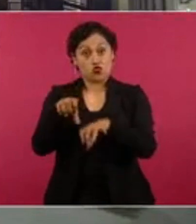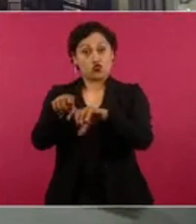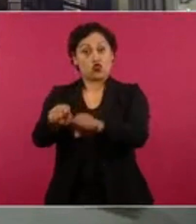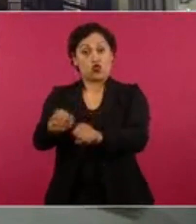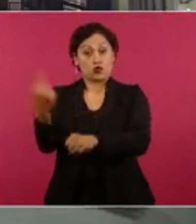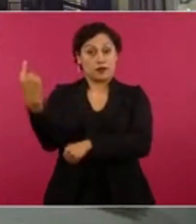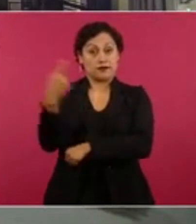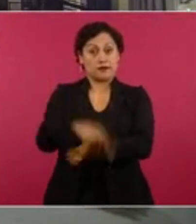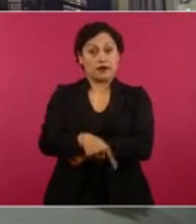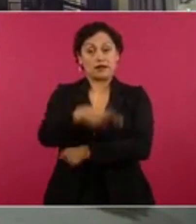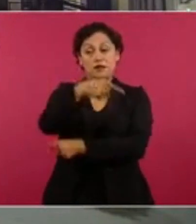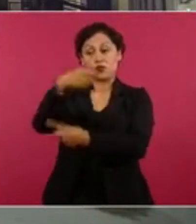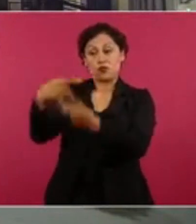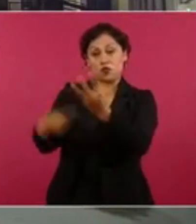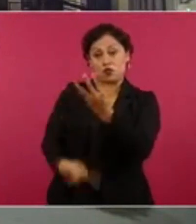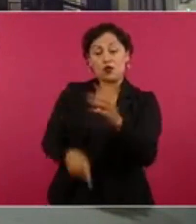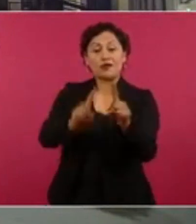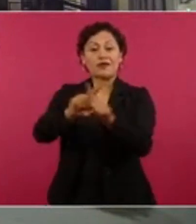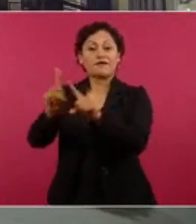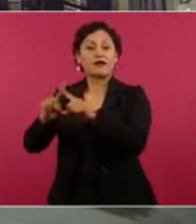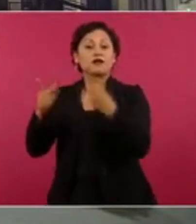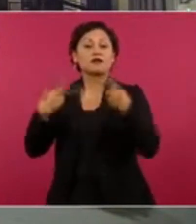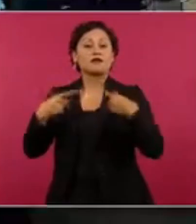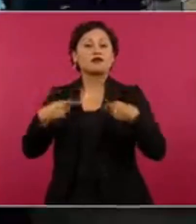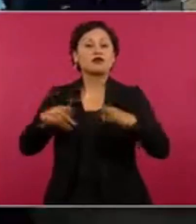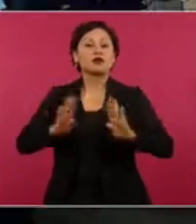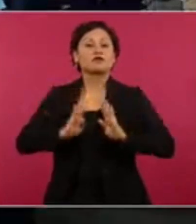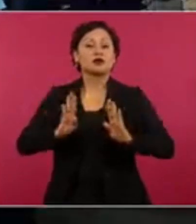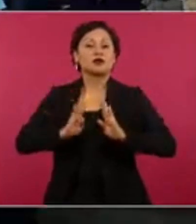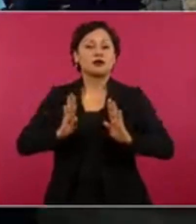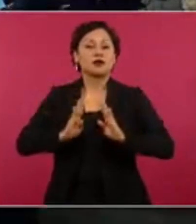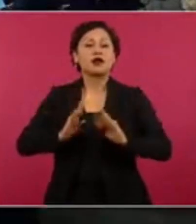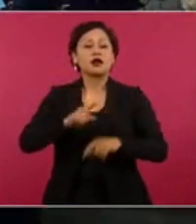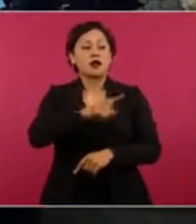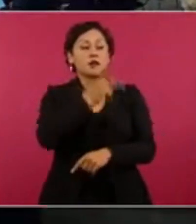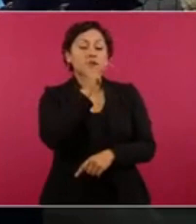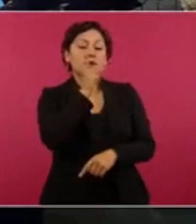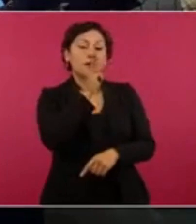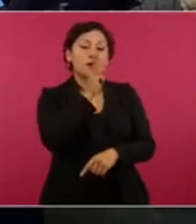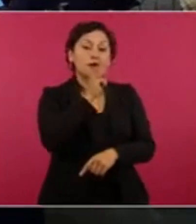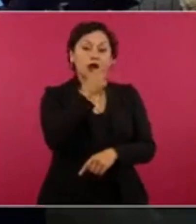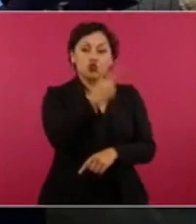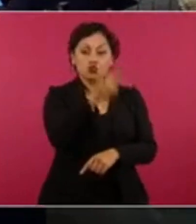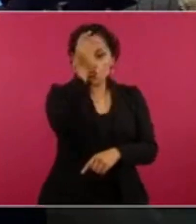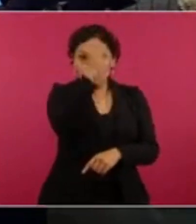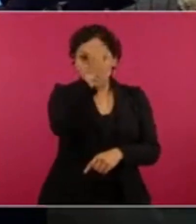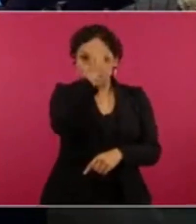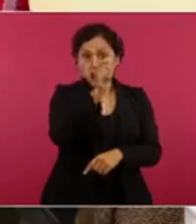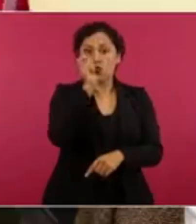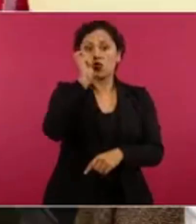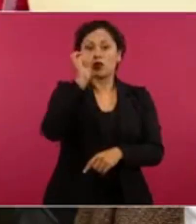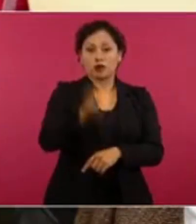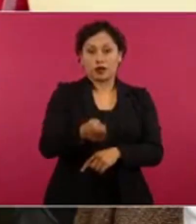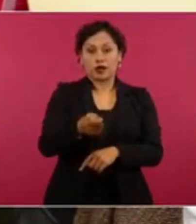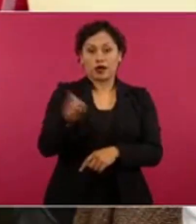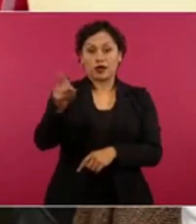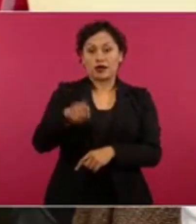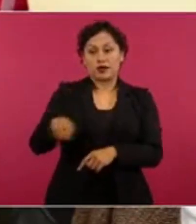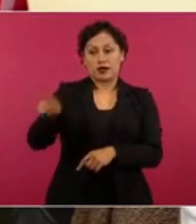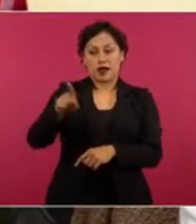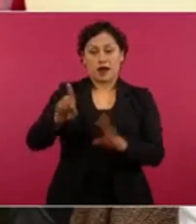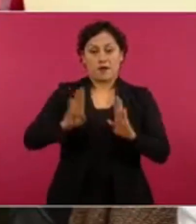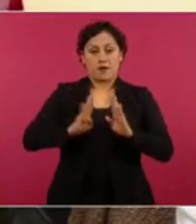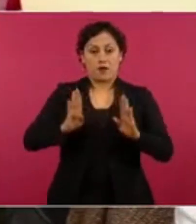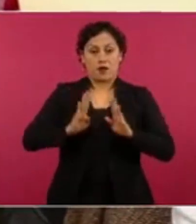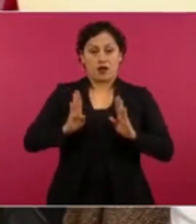miembros de la Sedena y parte de lo que dice la defensa de las madres y los padres es que precisamente ellos consideran que con el gran poder que ha adquirido el